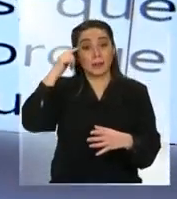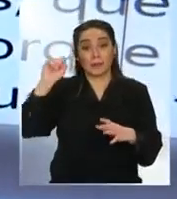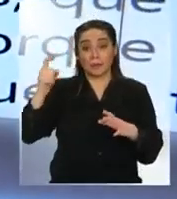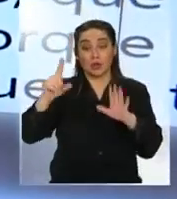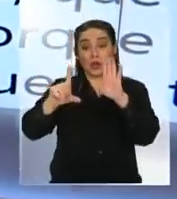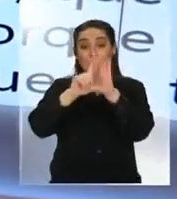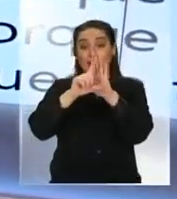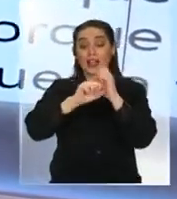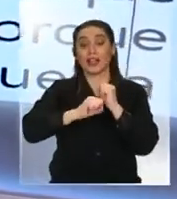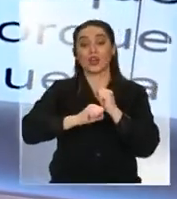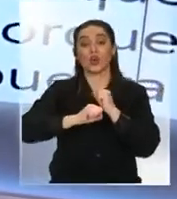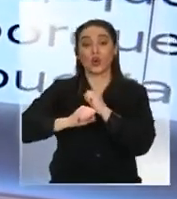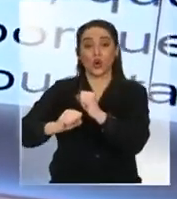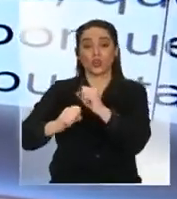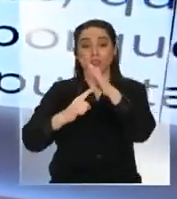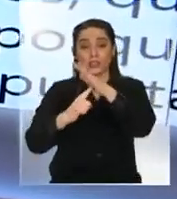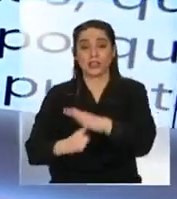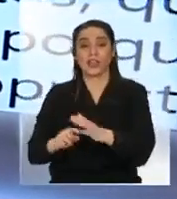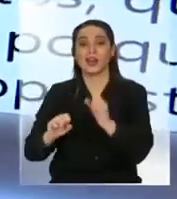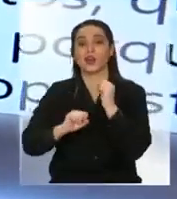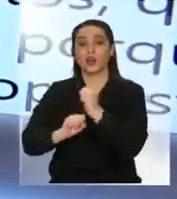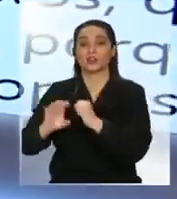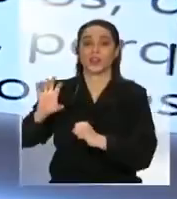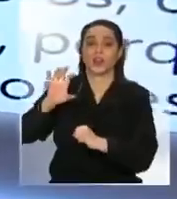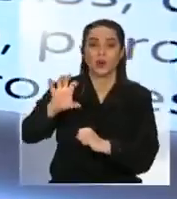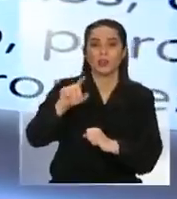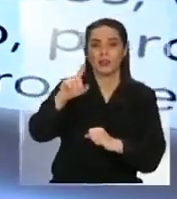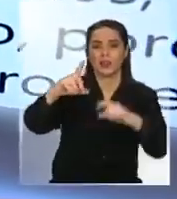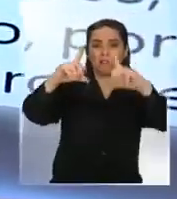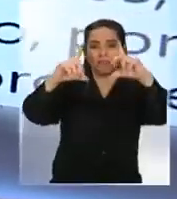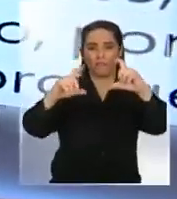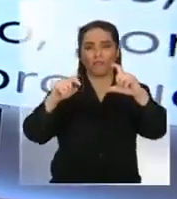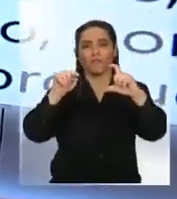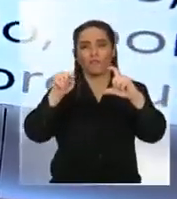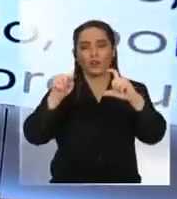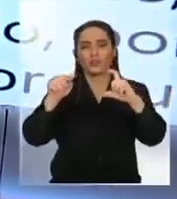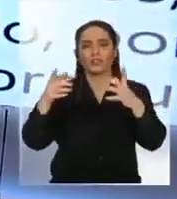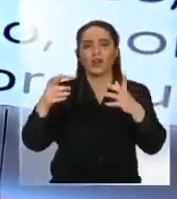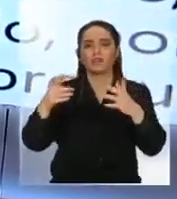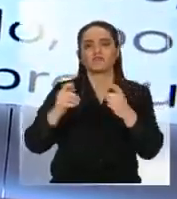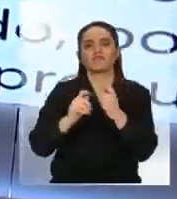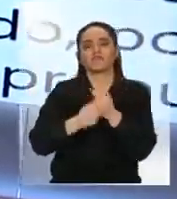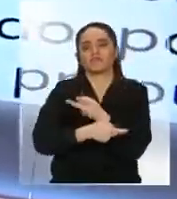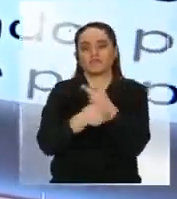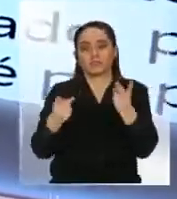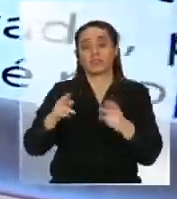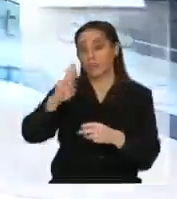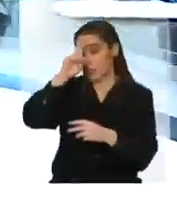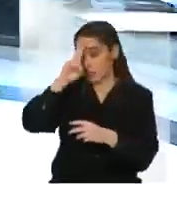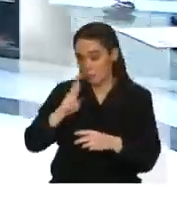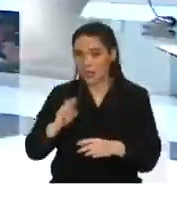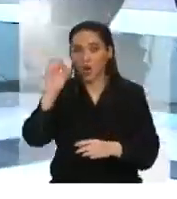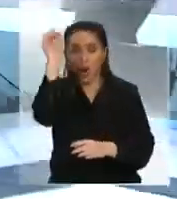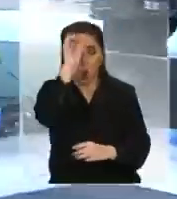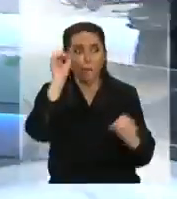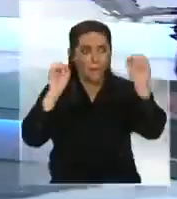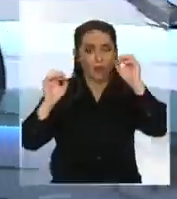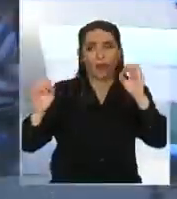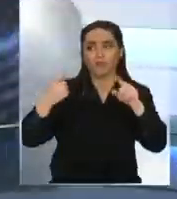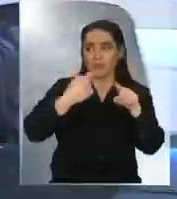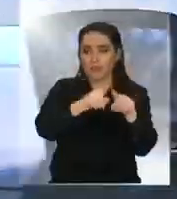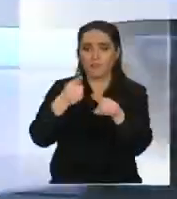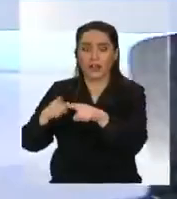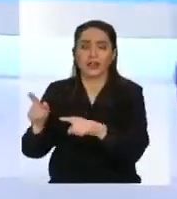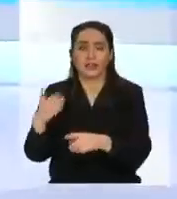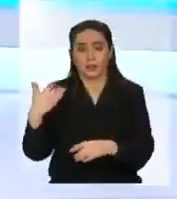antidiscriminación y una ley contra el odio, ¿no? Para evitar precisamente que esto se pueda dar. Sí, hay que respetar las opiniones. Vamos a ver la